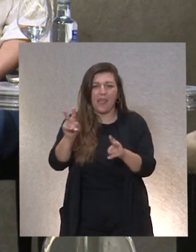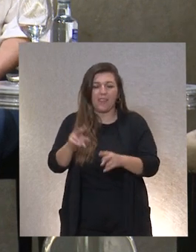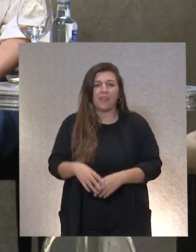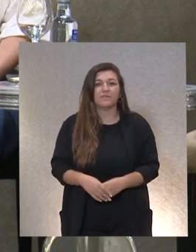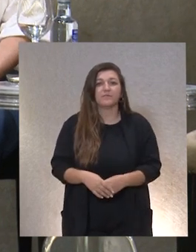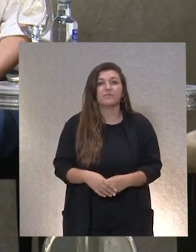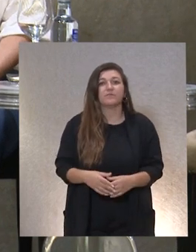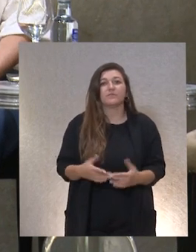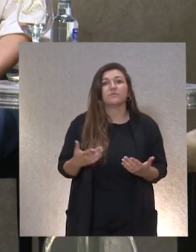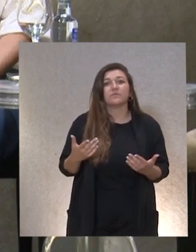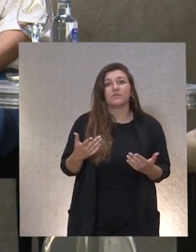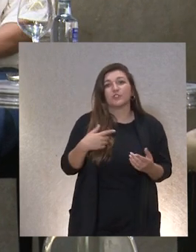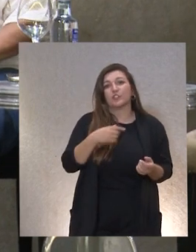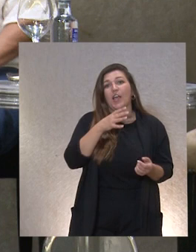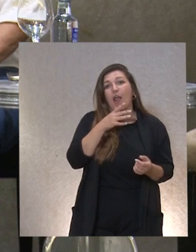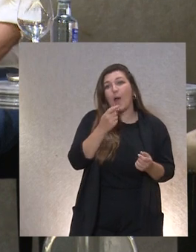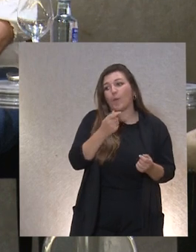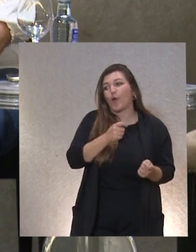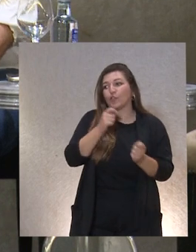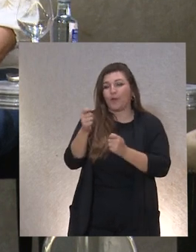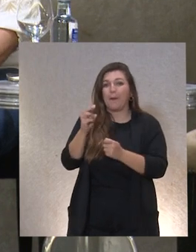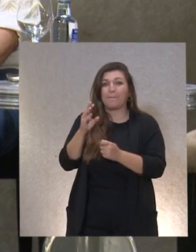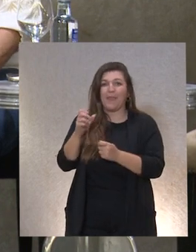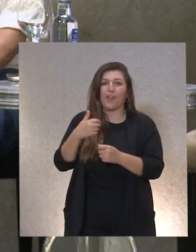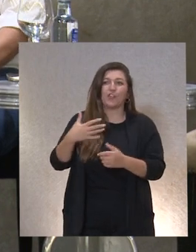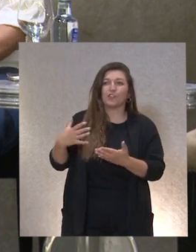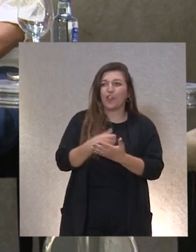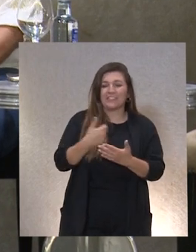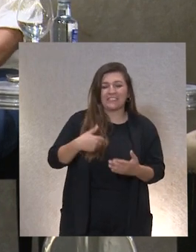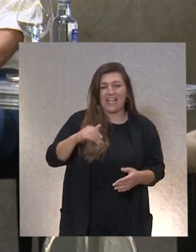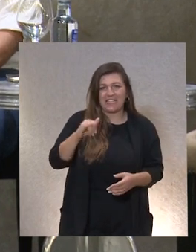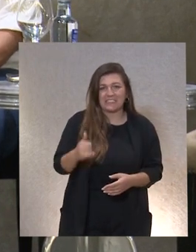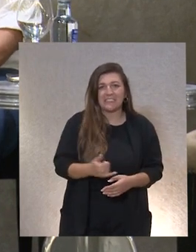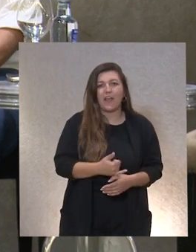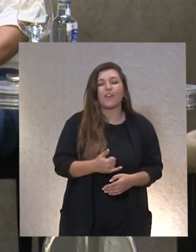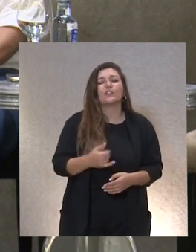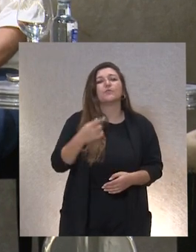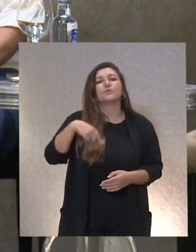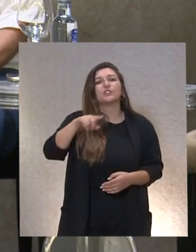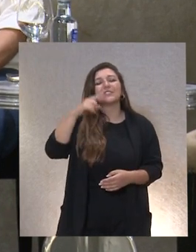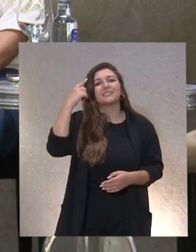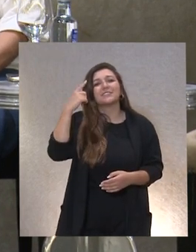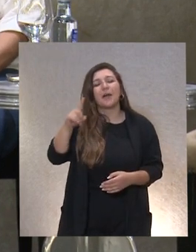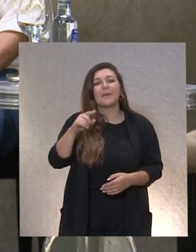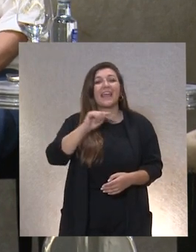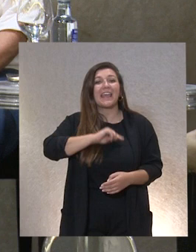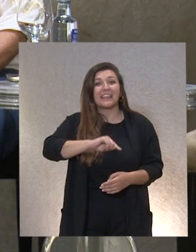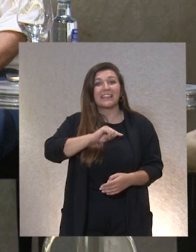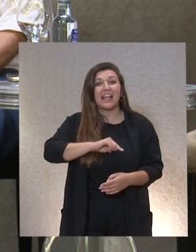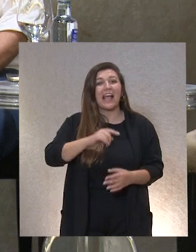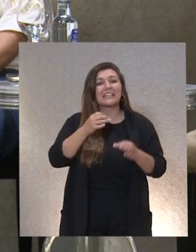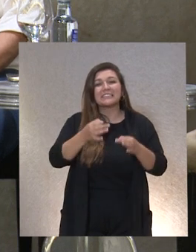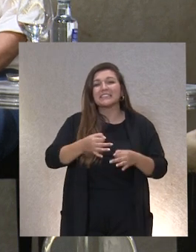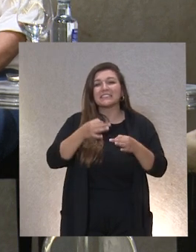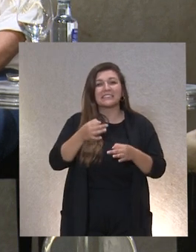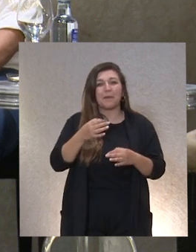contextualizar un momento le doy la palabra a Pedro que todos estamos ya cansados como sabéis la ética siempre ha